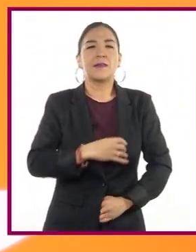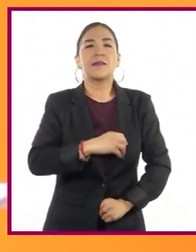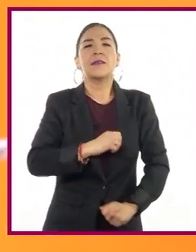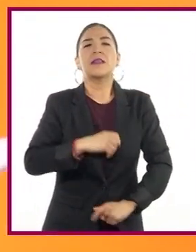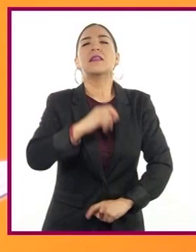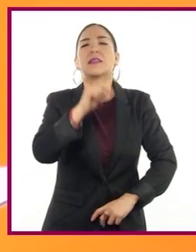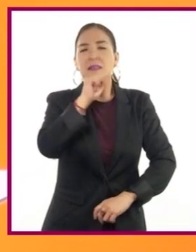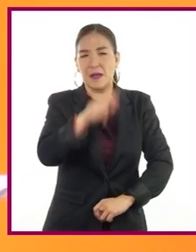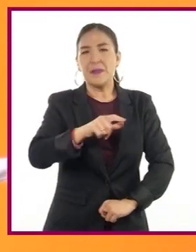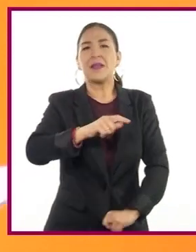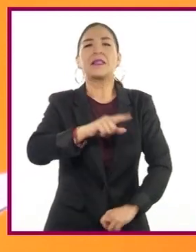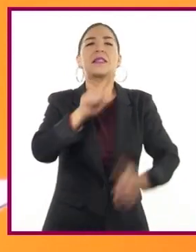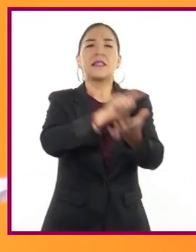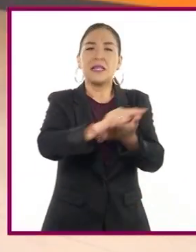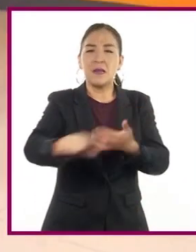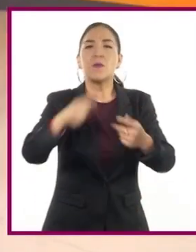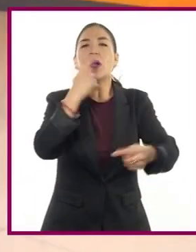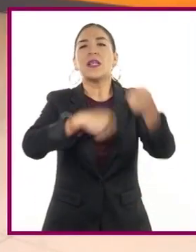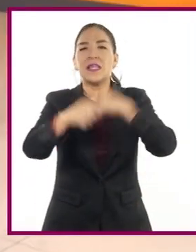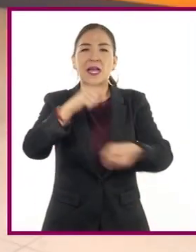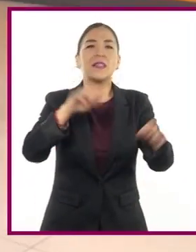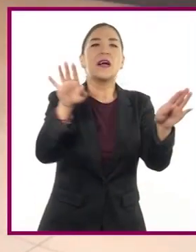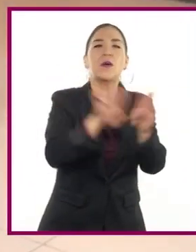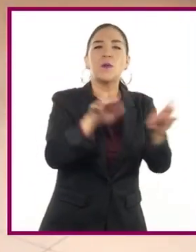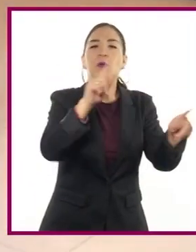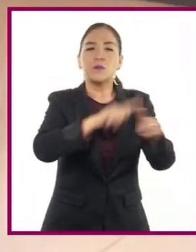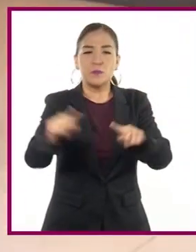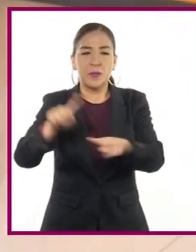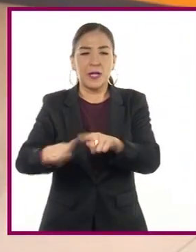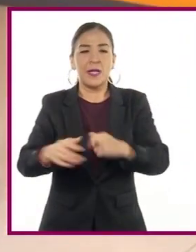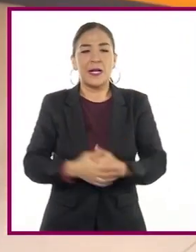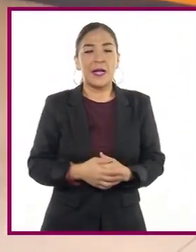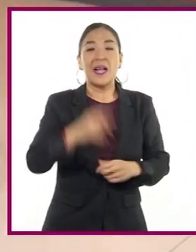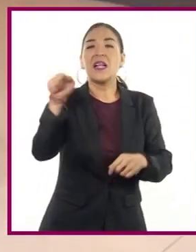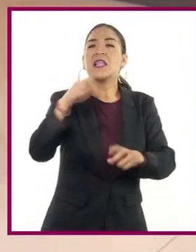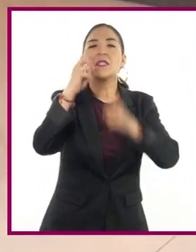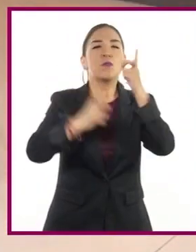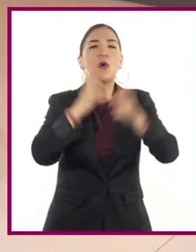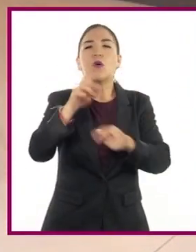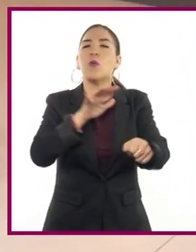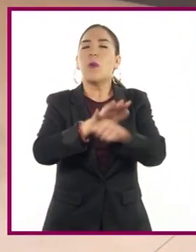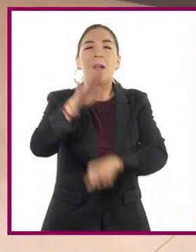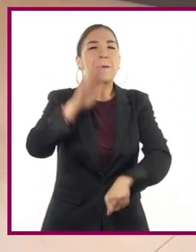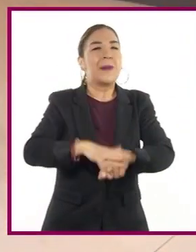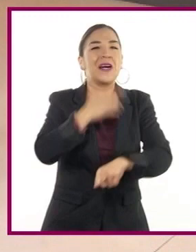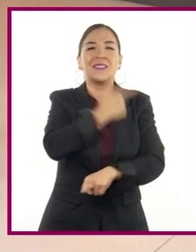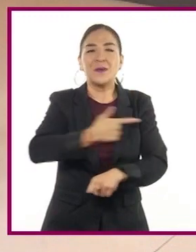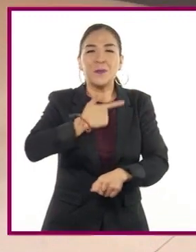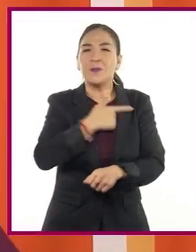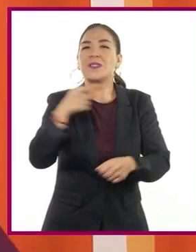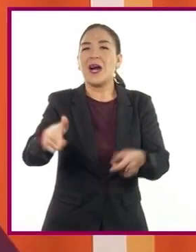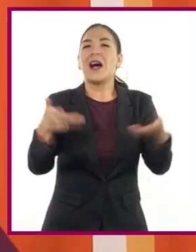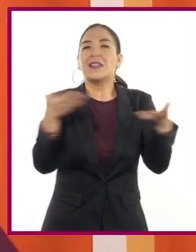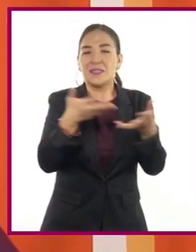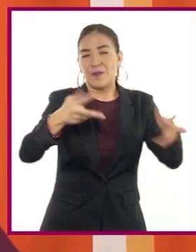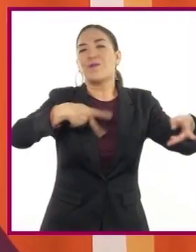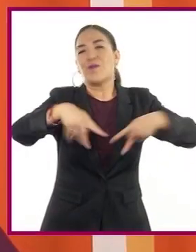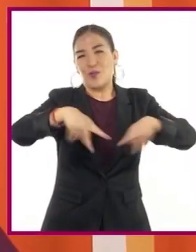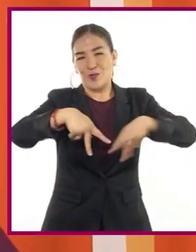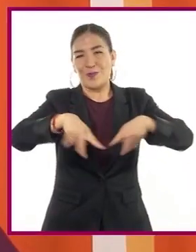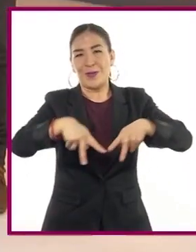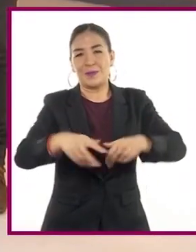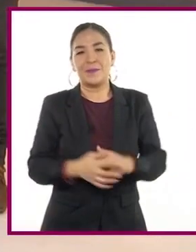hay tiendas y otro tipo de comercios. El deporte que más le gusta practicar con sus amigos es el fútbol.